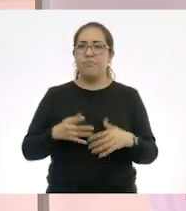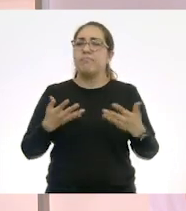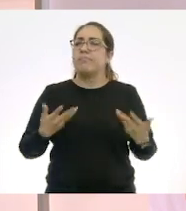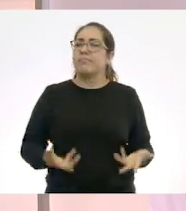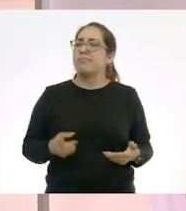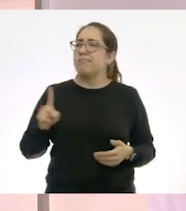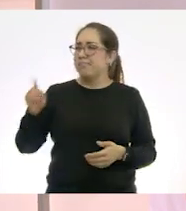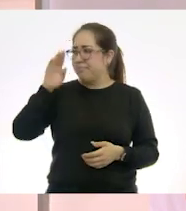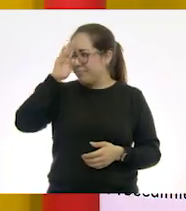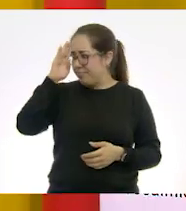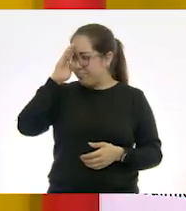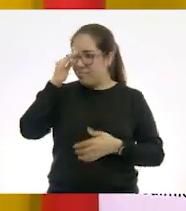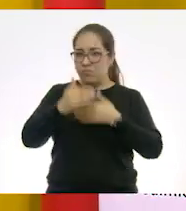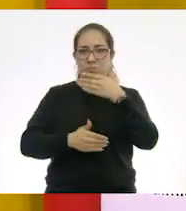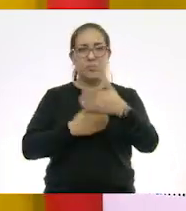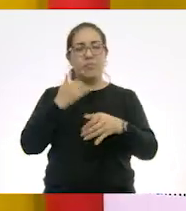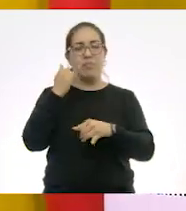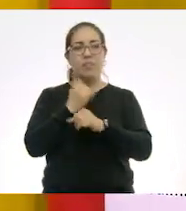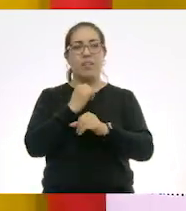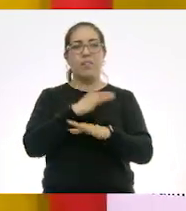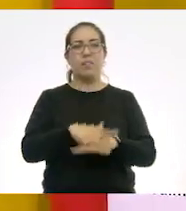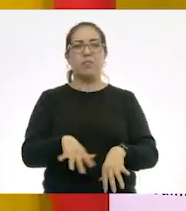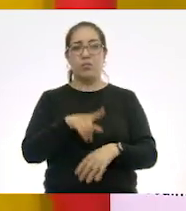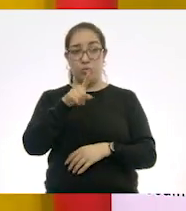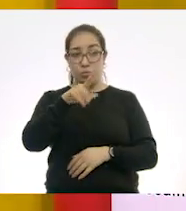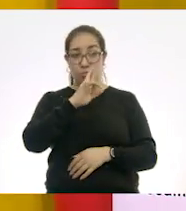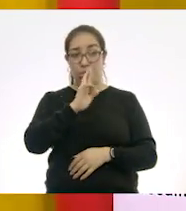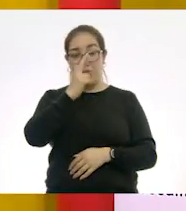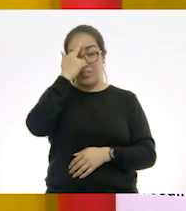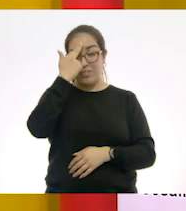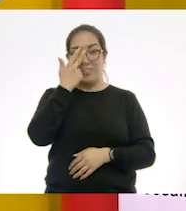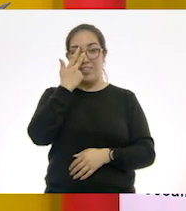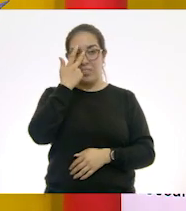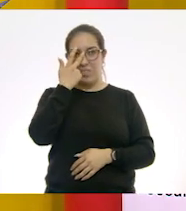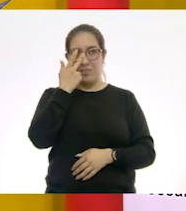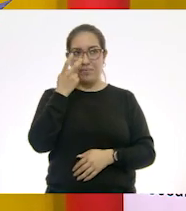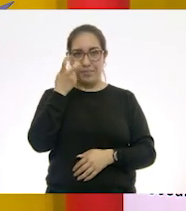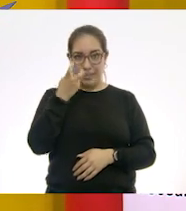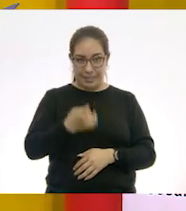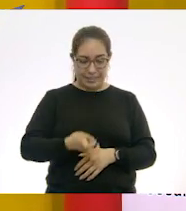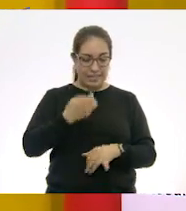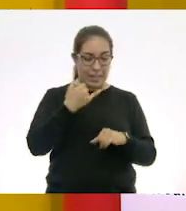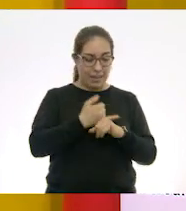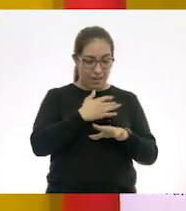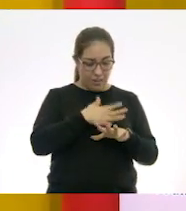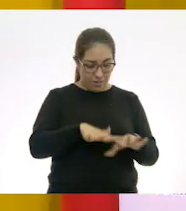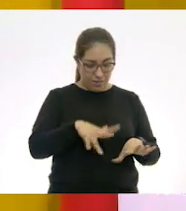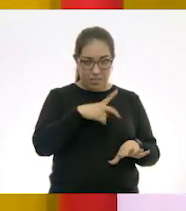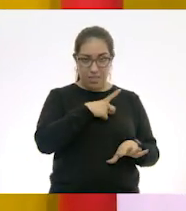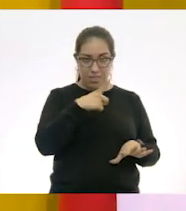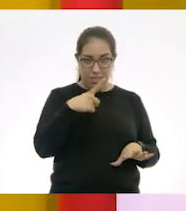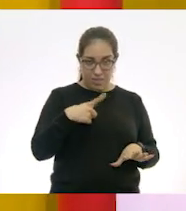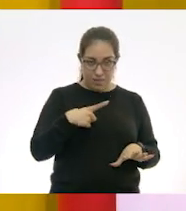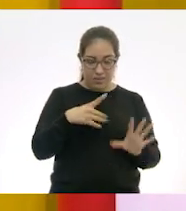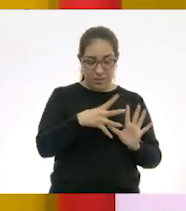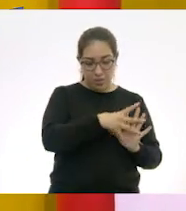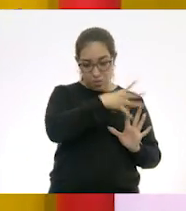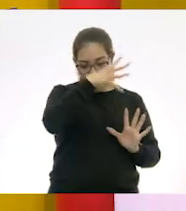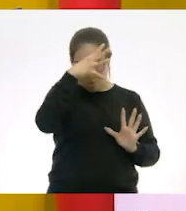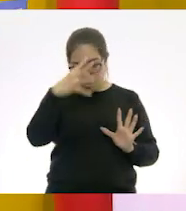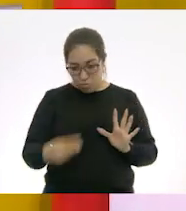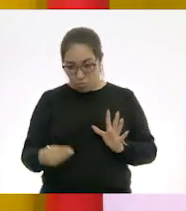que hacer con esta información? ¿Lo recuerdas? Sí. ¿Se acuerdan? Esta información hay que pasarla a unas fichas.